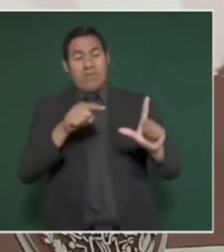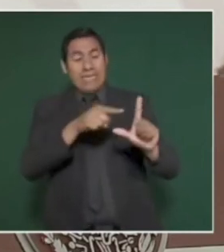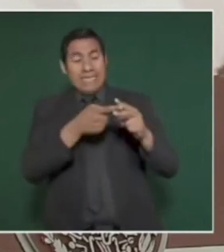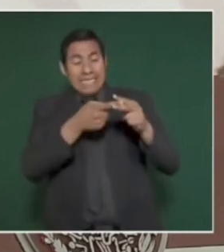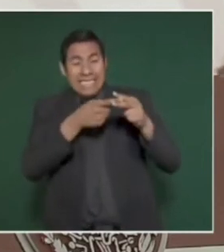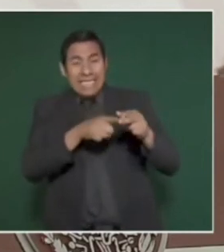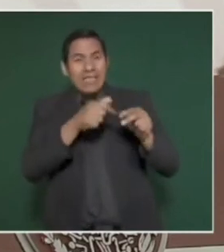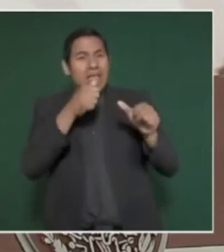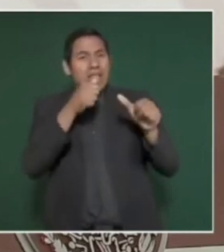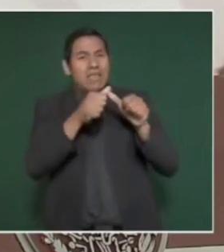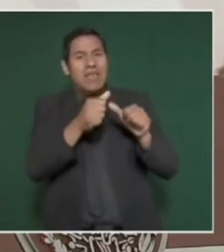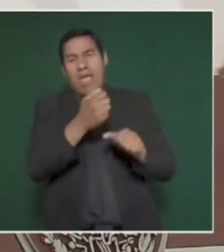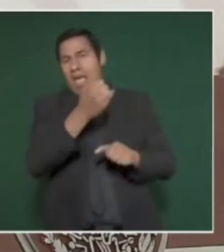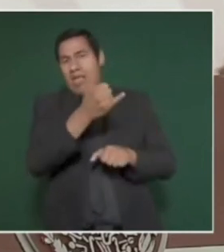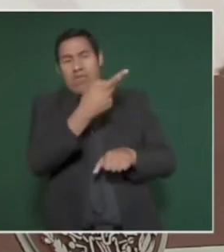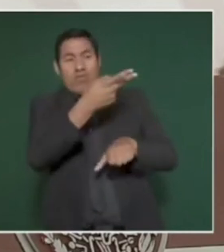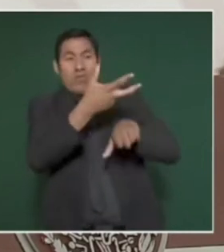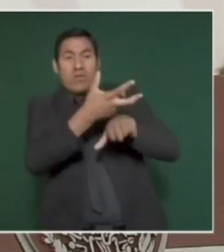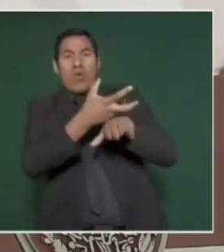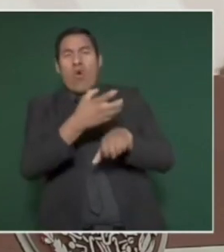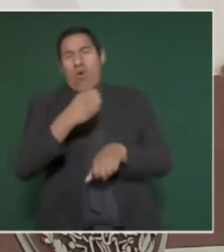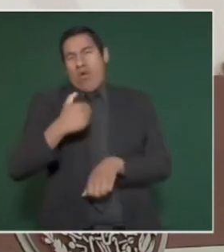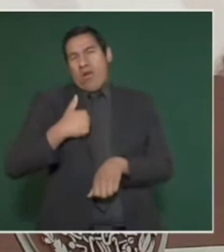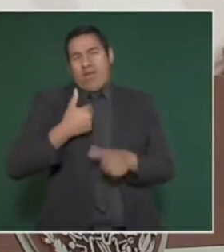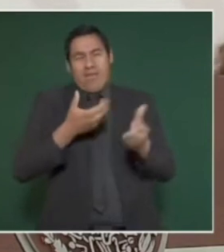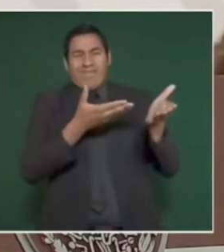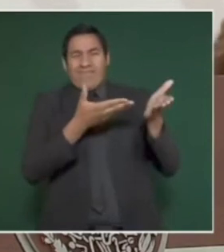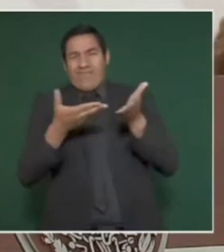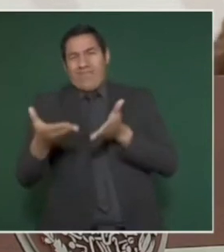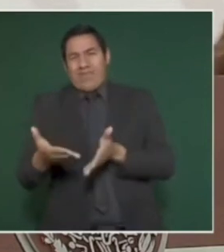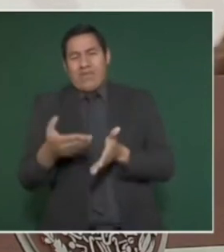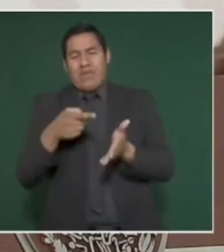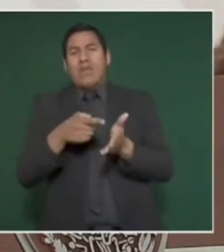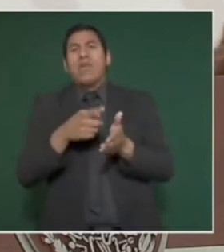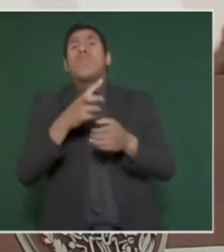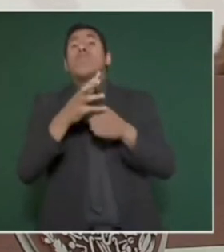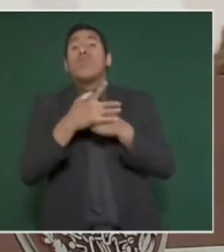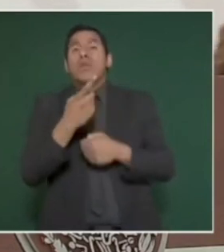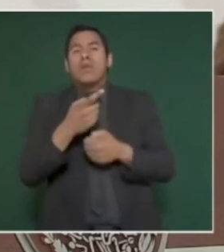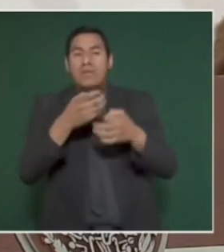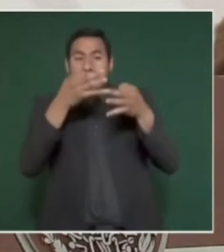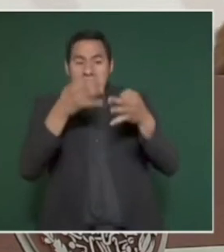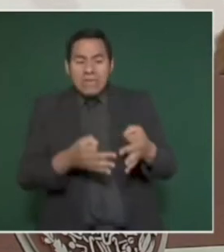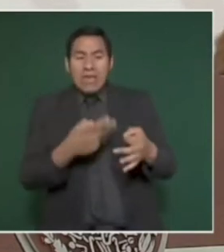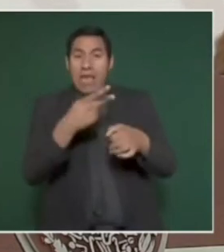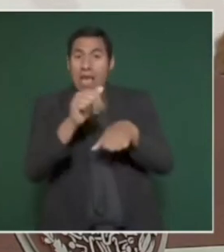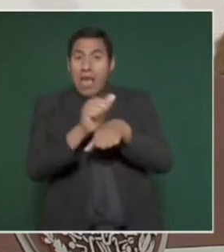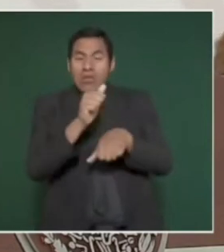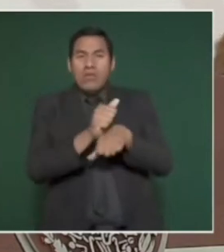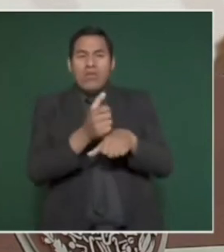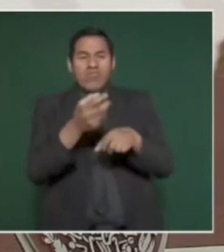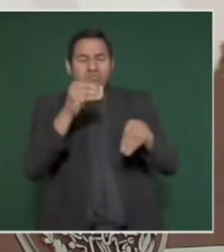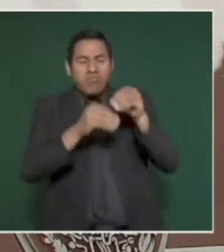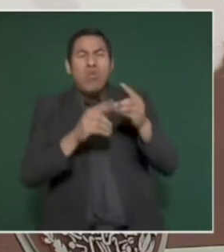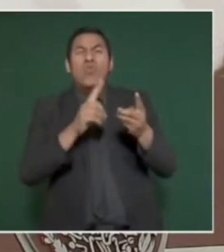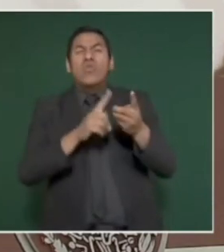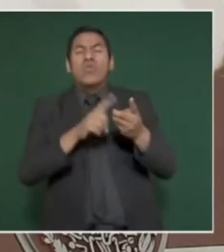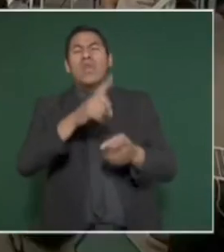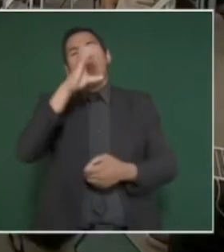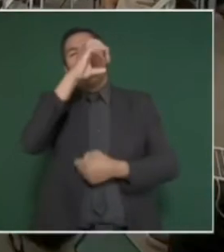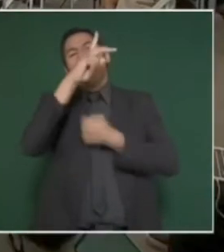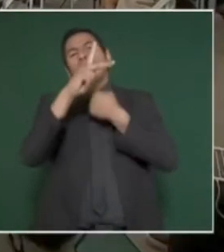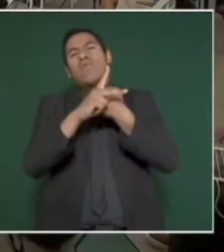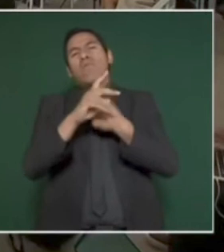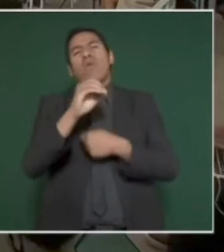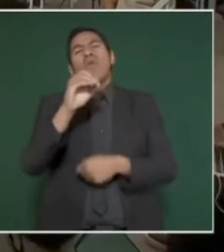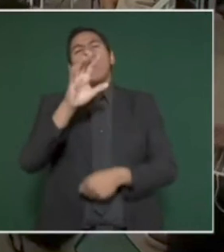vienen de Estados Unidos o de Canadá? Porque provienen de Europa o de Asia. Entonces, buscamos